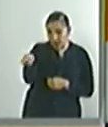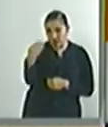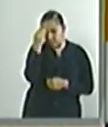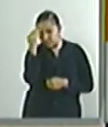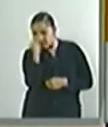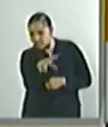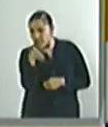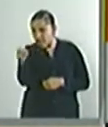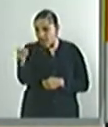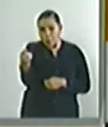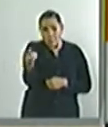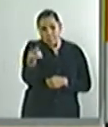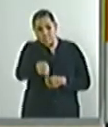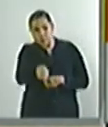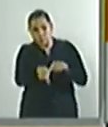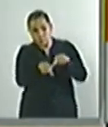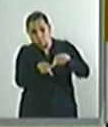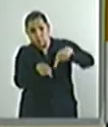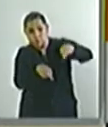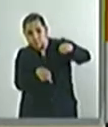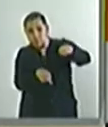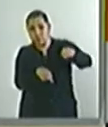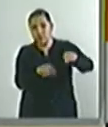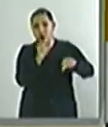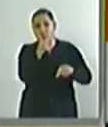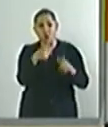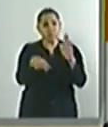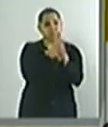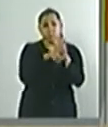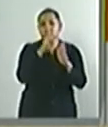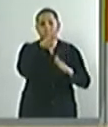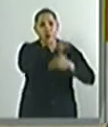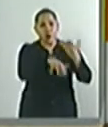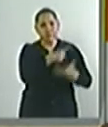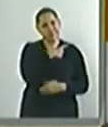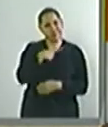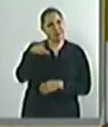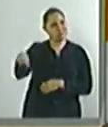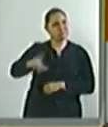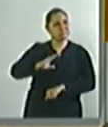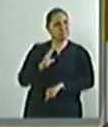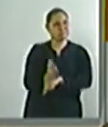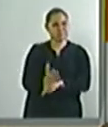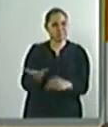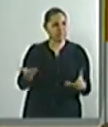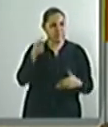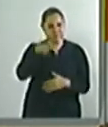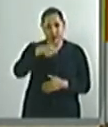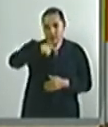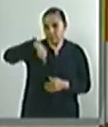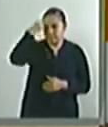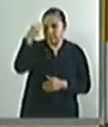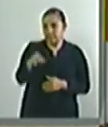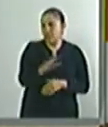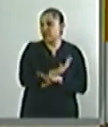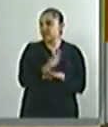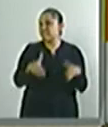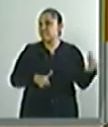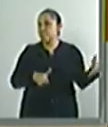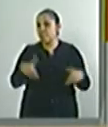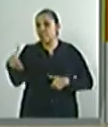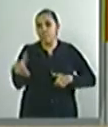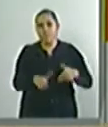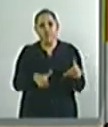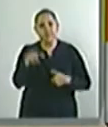da instrucciones. En este país estamos hartos de la prepotencia que genera las grandes diferencias sociales. Regulemos